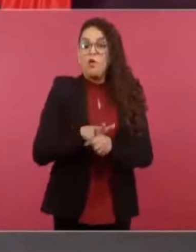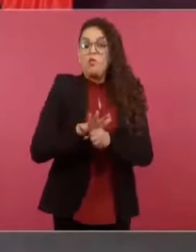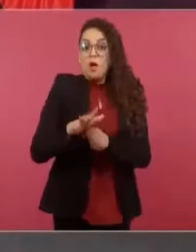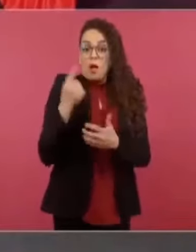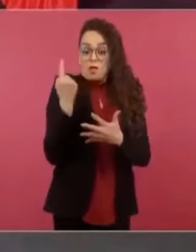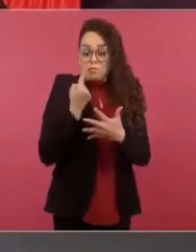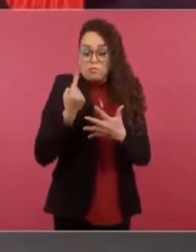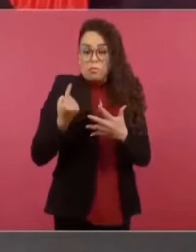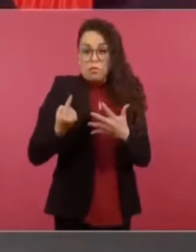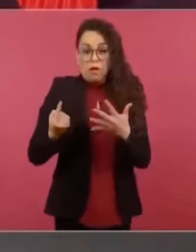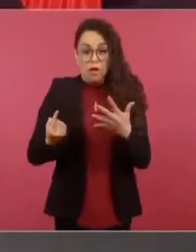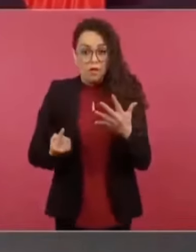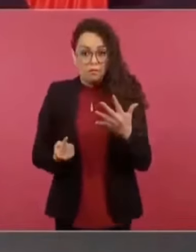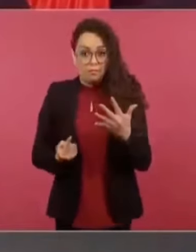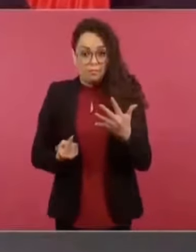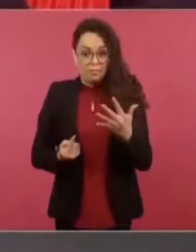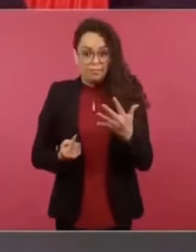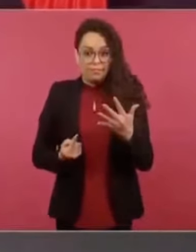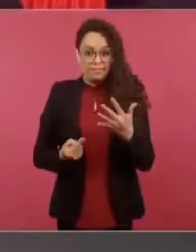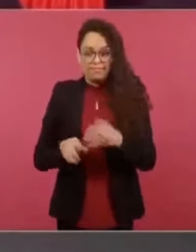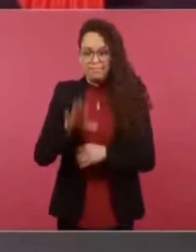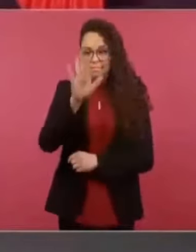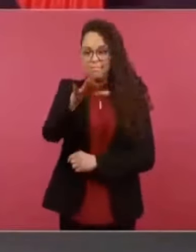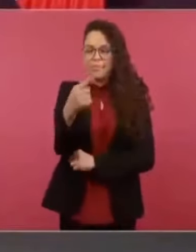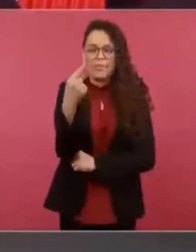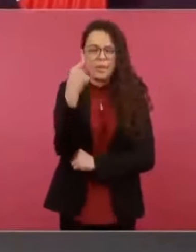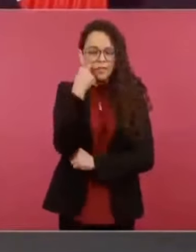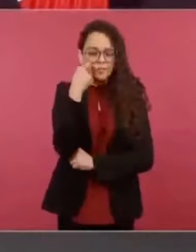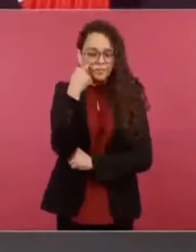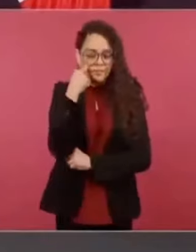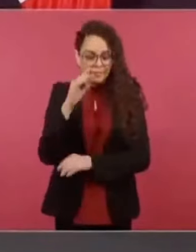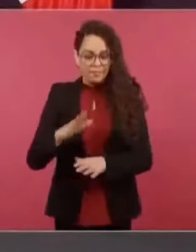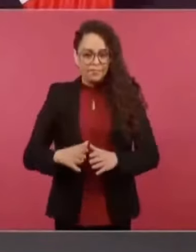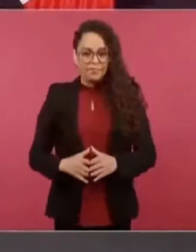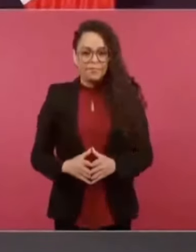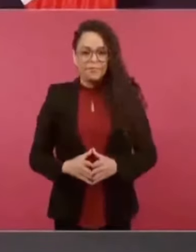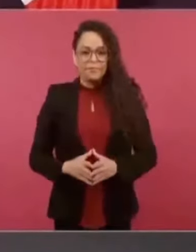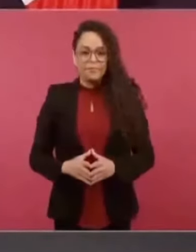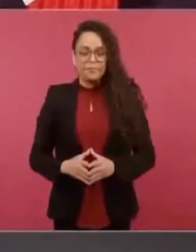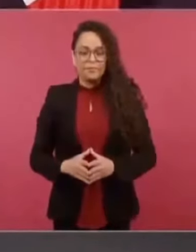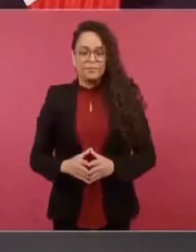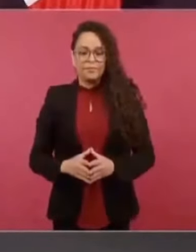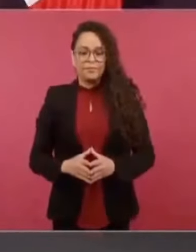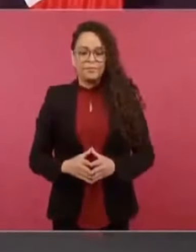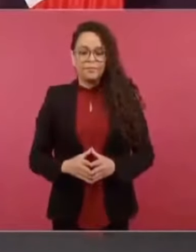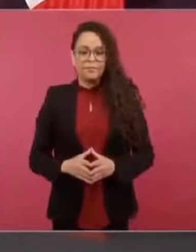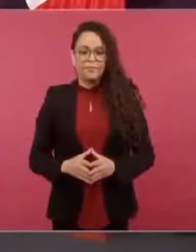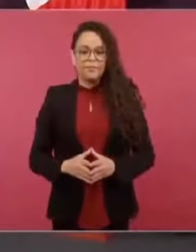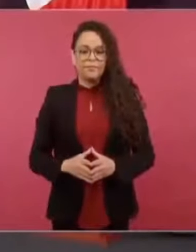Miren, miren esto, ¿por qué no pones la carta